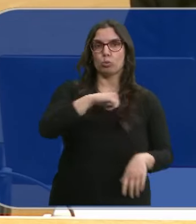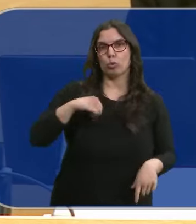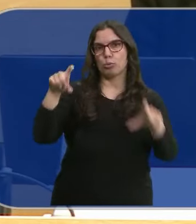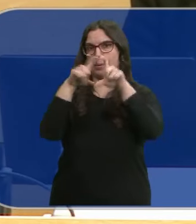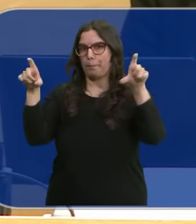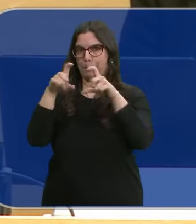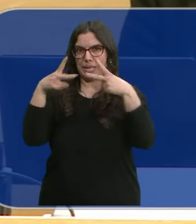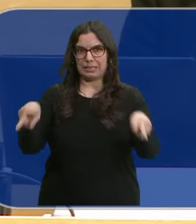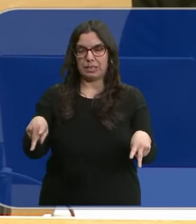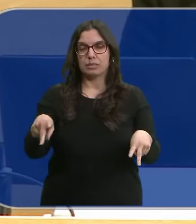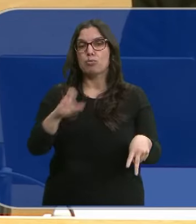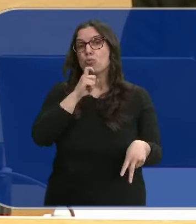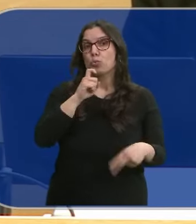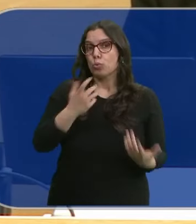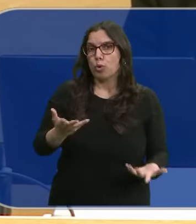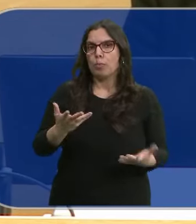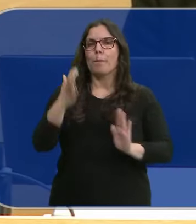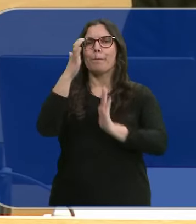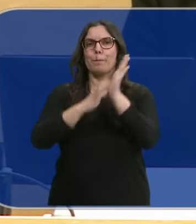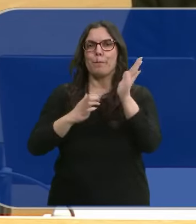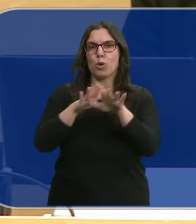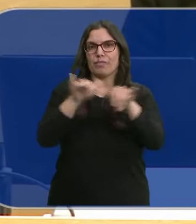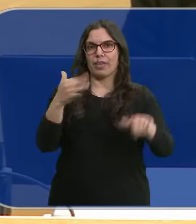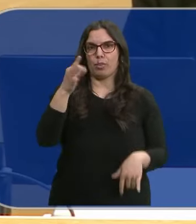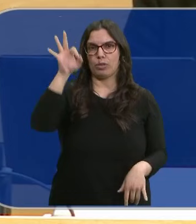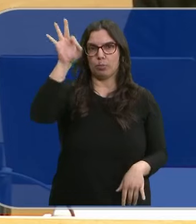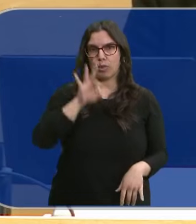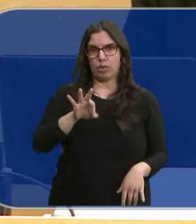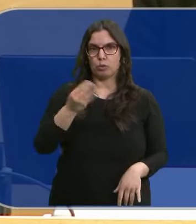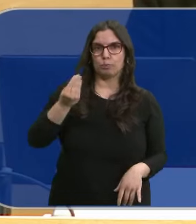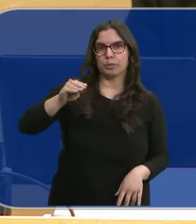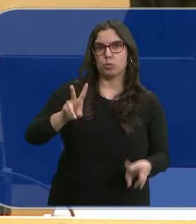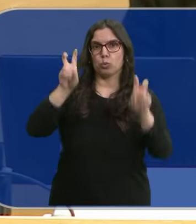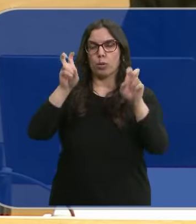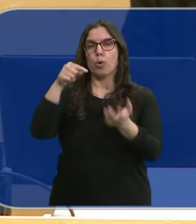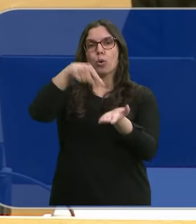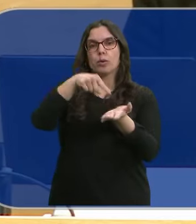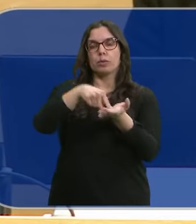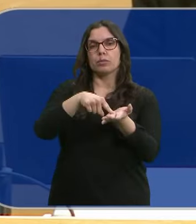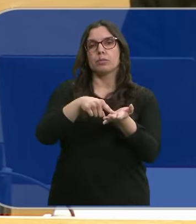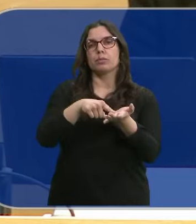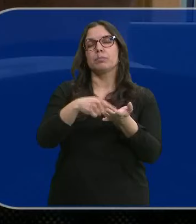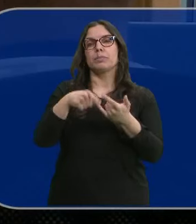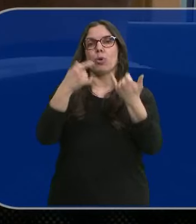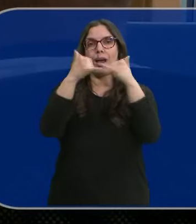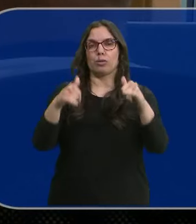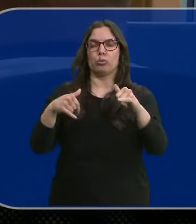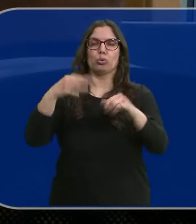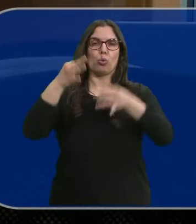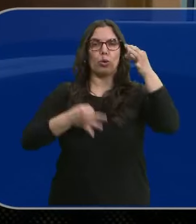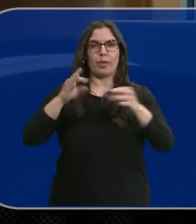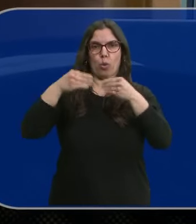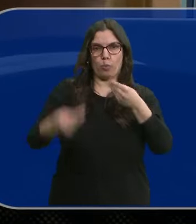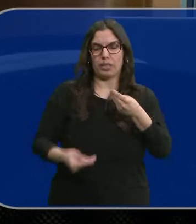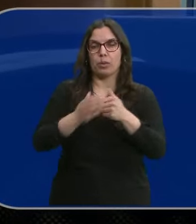y empresas mediante una nueva bonificación del 50% en la cuota del impuesto sobre actos jurídicos documentados.